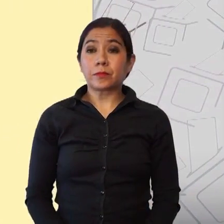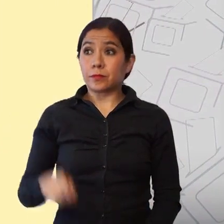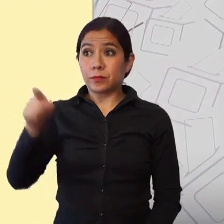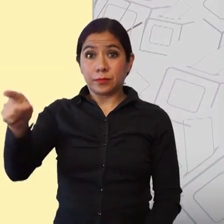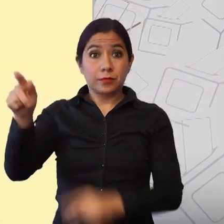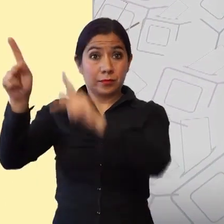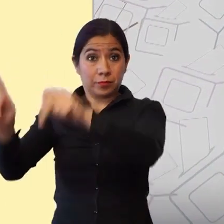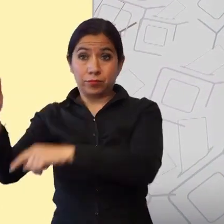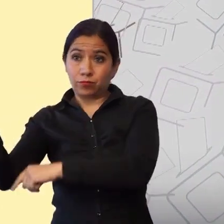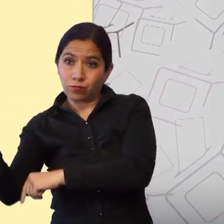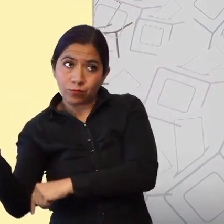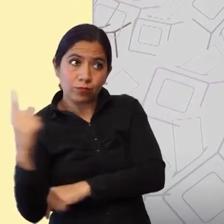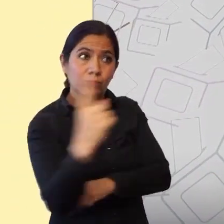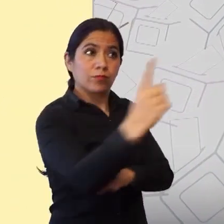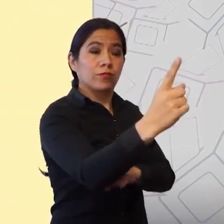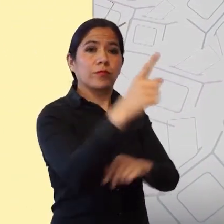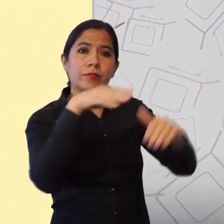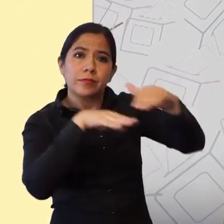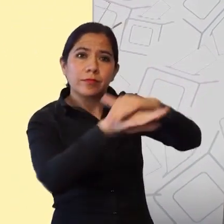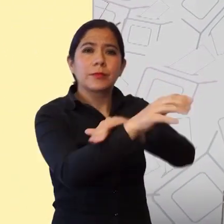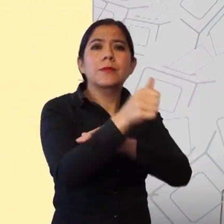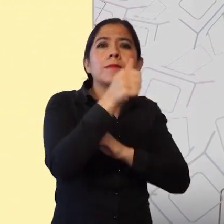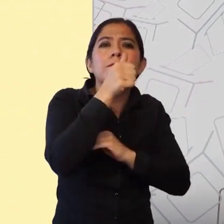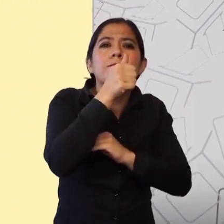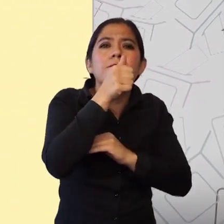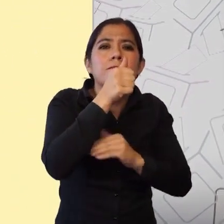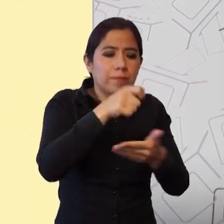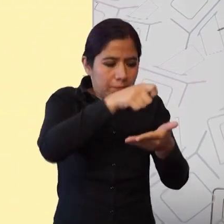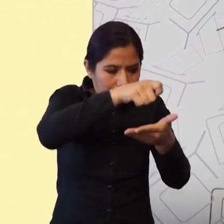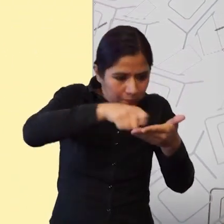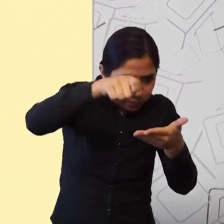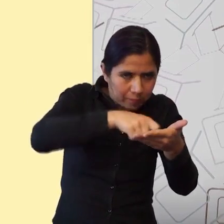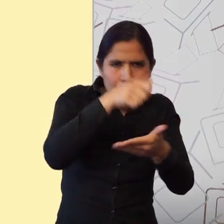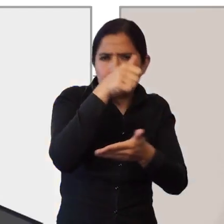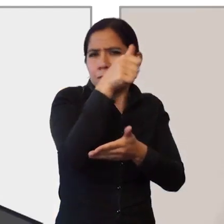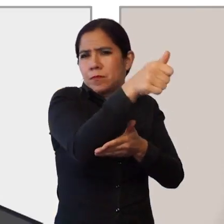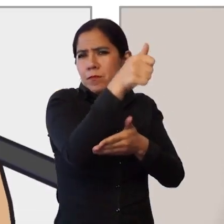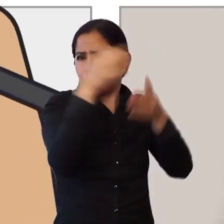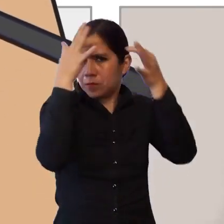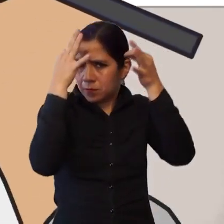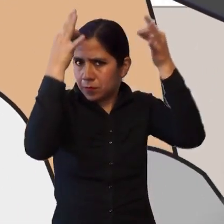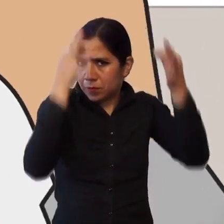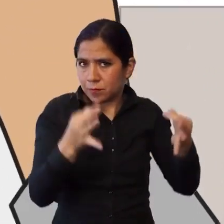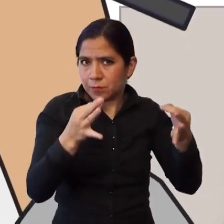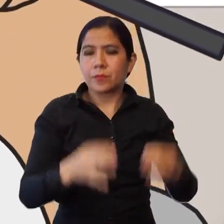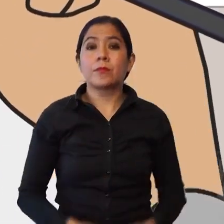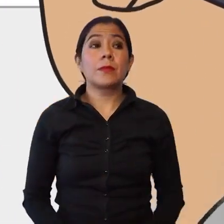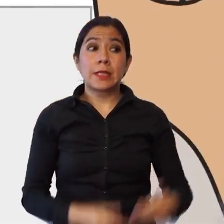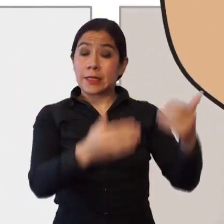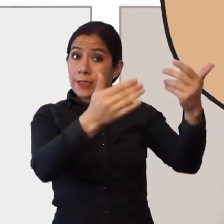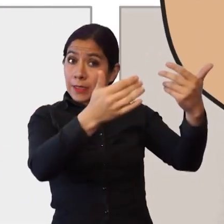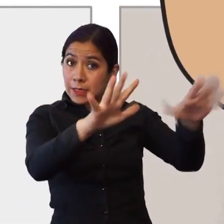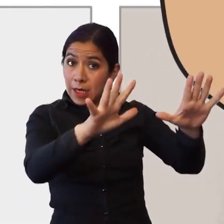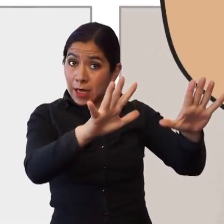pasará al recinto reservado a emitir su voto de forma secreta. Después de hacer su elección